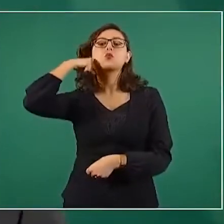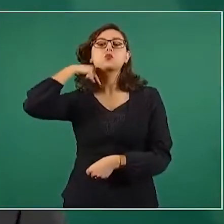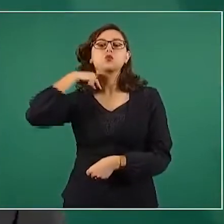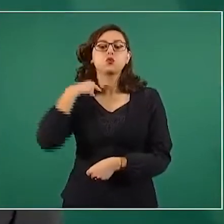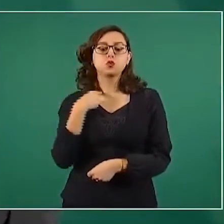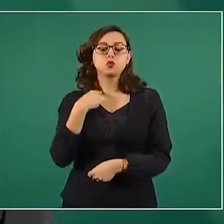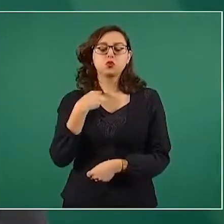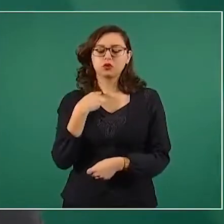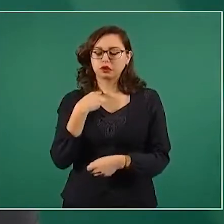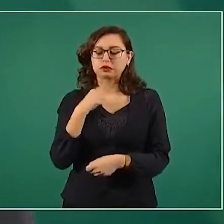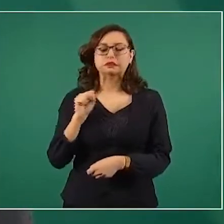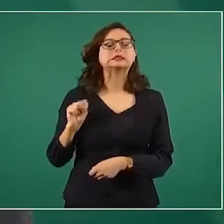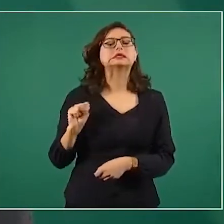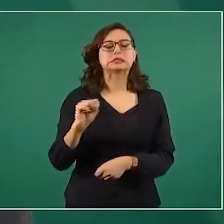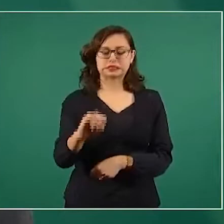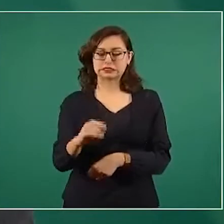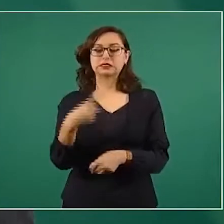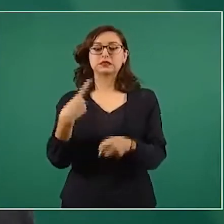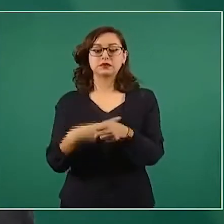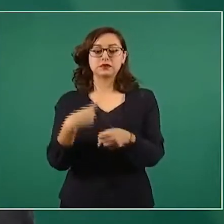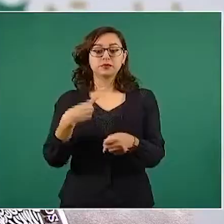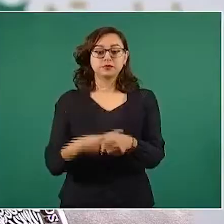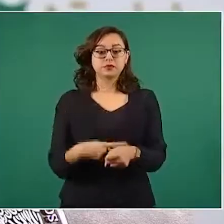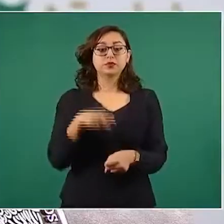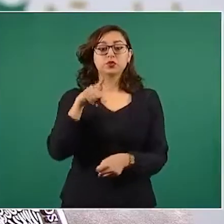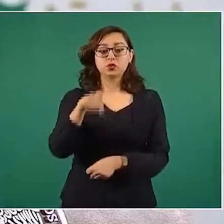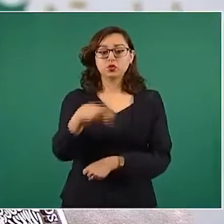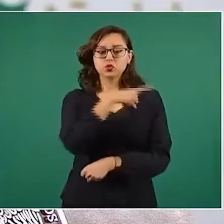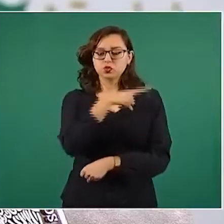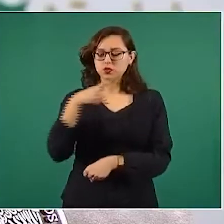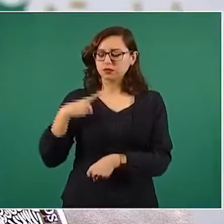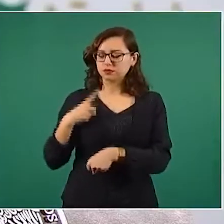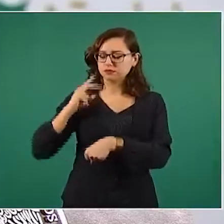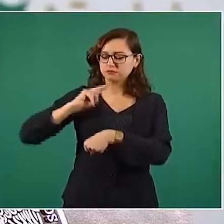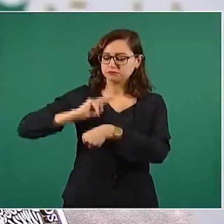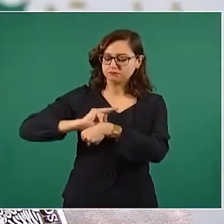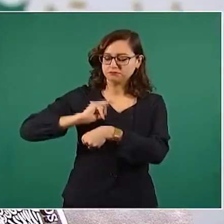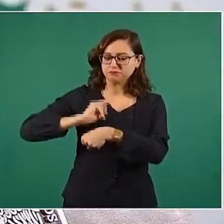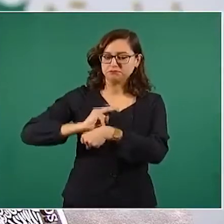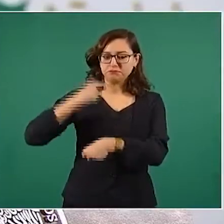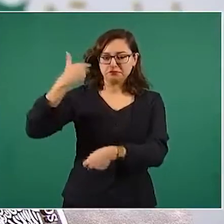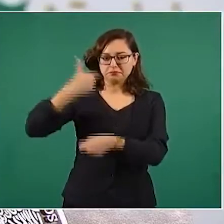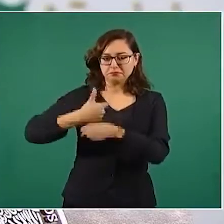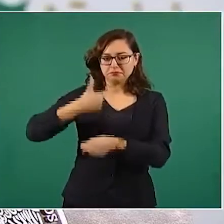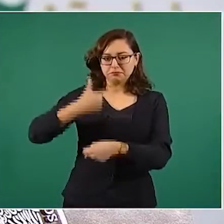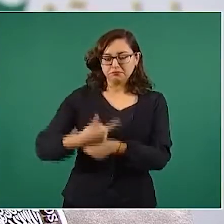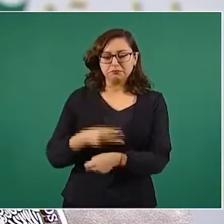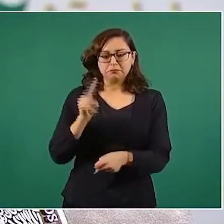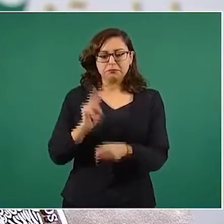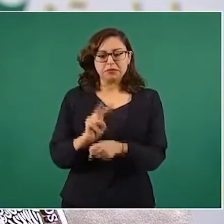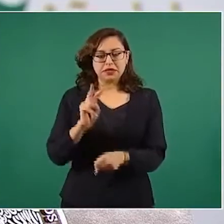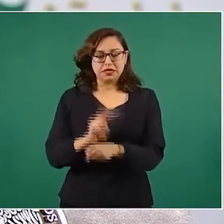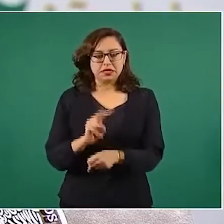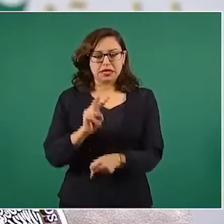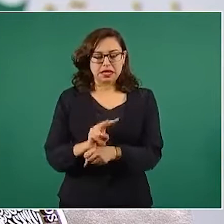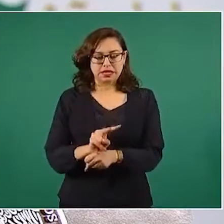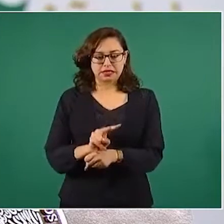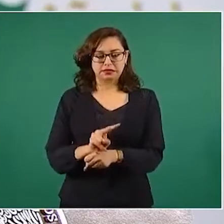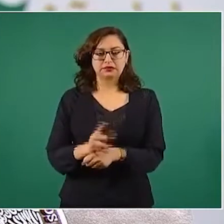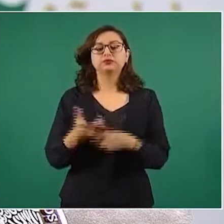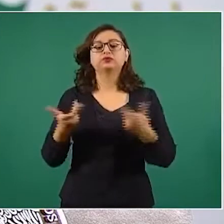secreción respiratoria, debes monitorearte, debes considerar que estás en vigilancia, preferentemente